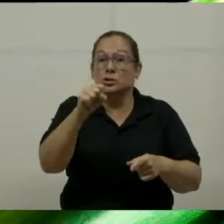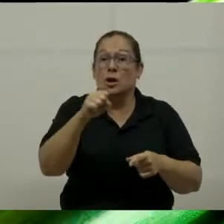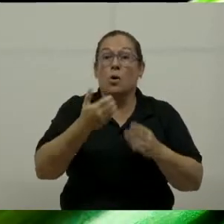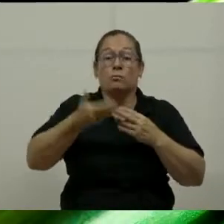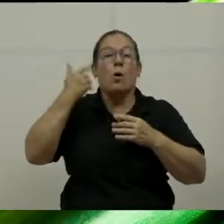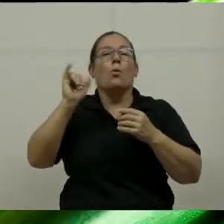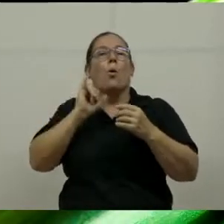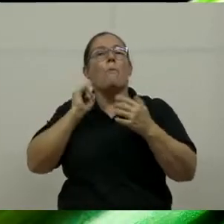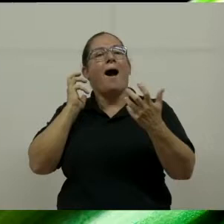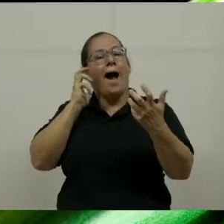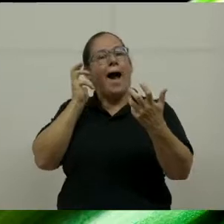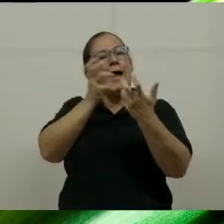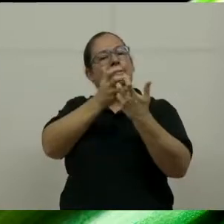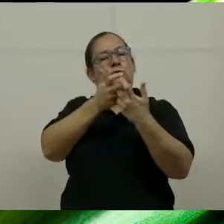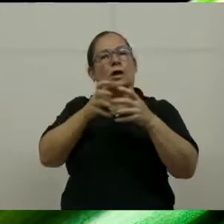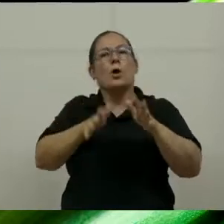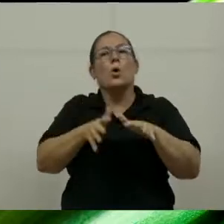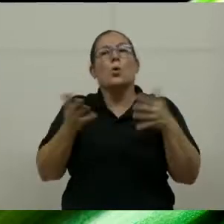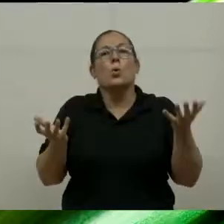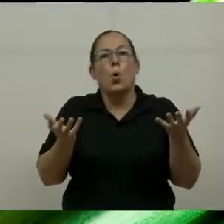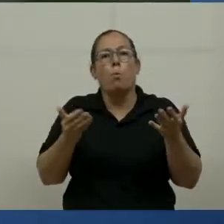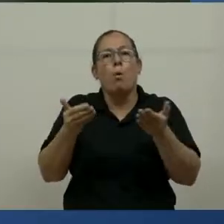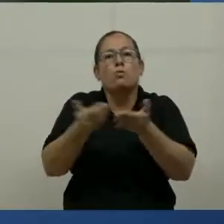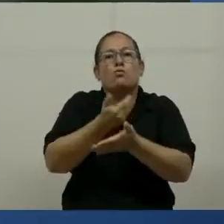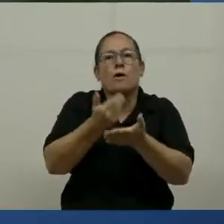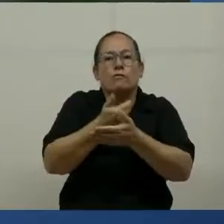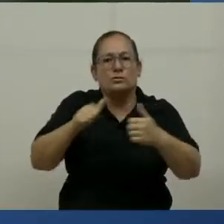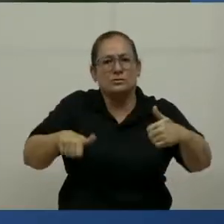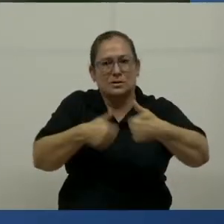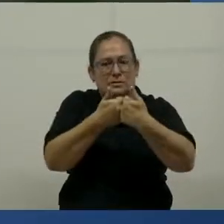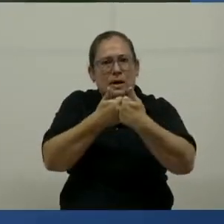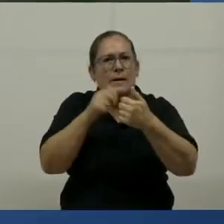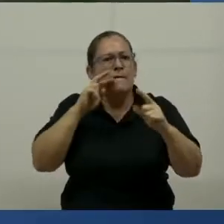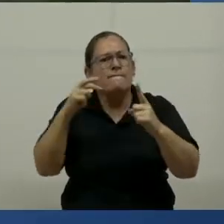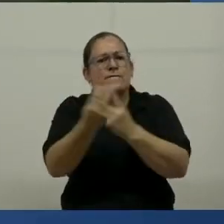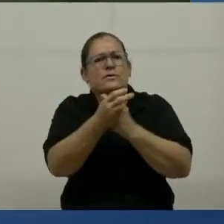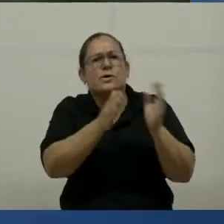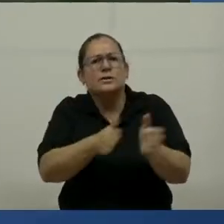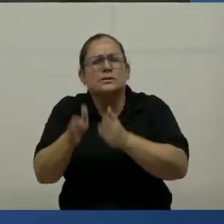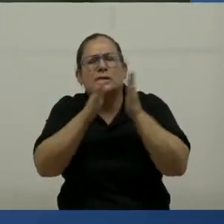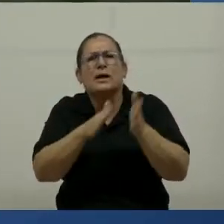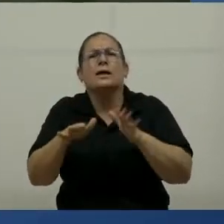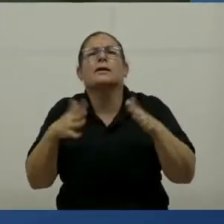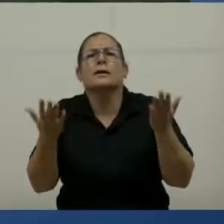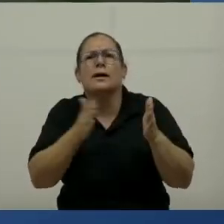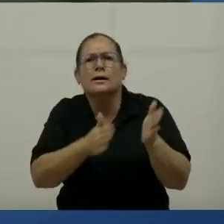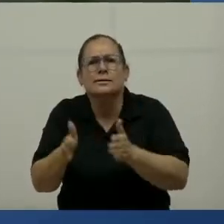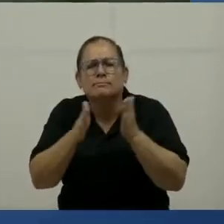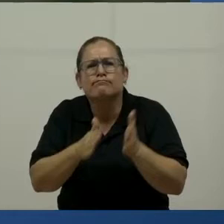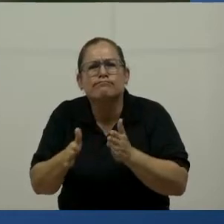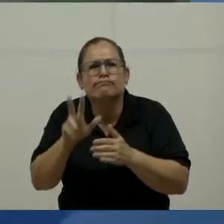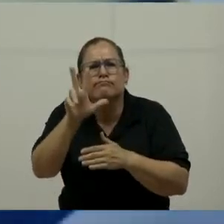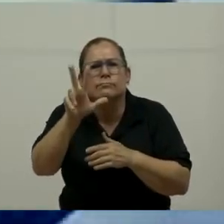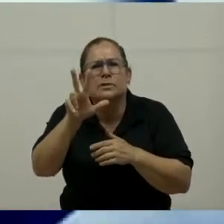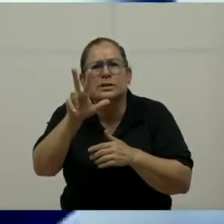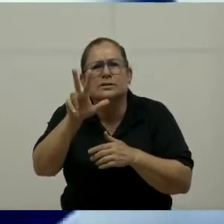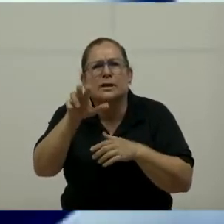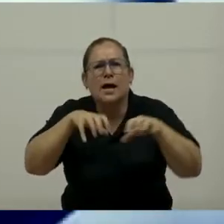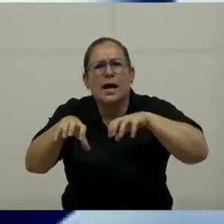ajuste para cambiar ante los nuevos desafíos. Y precisamente la visión estratégica lo que involucra son tres acciones específicas.